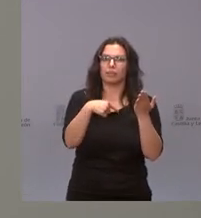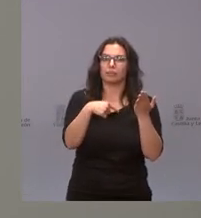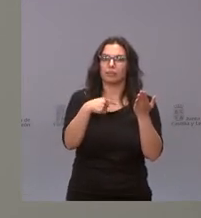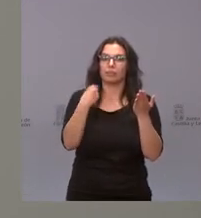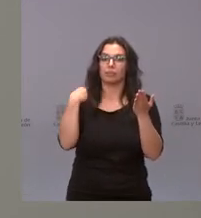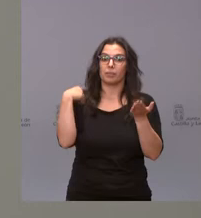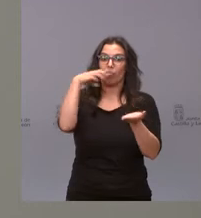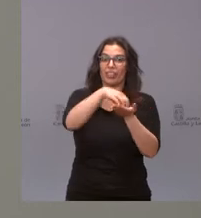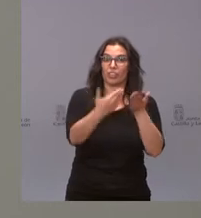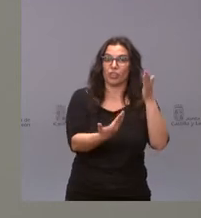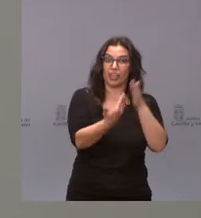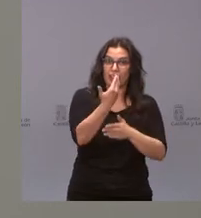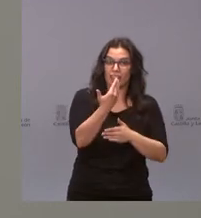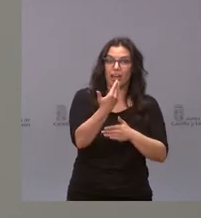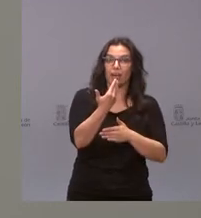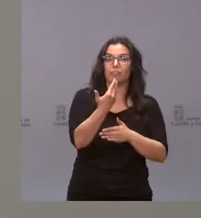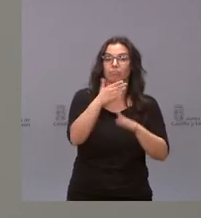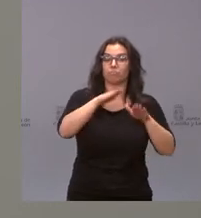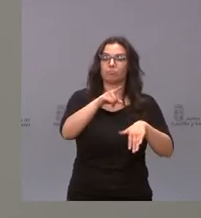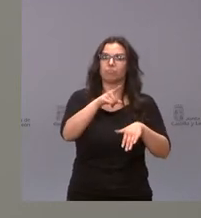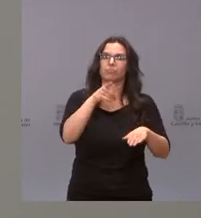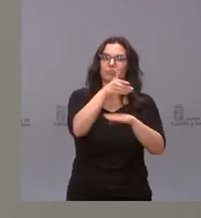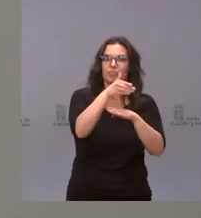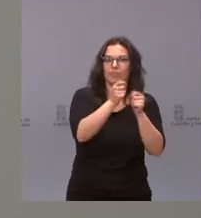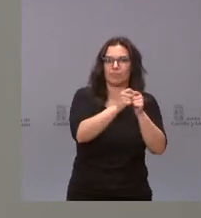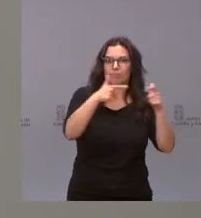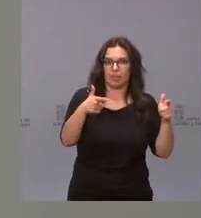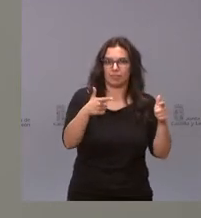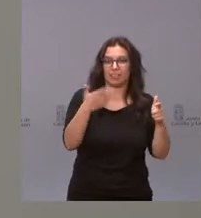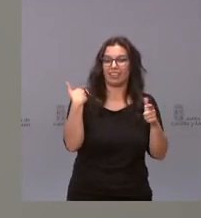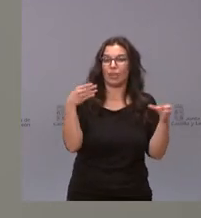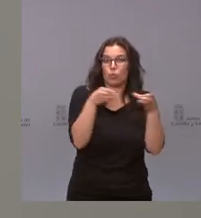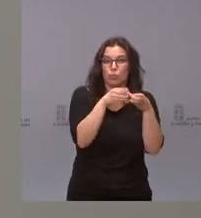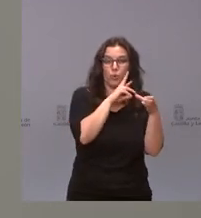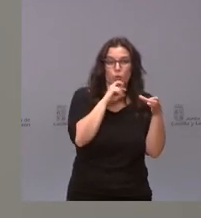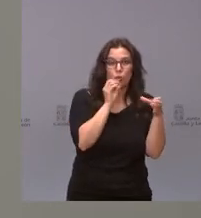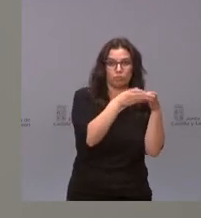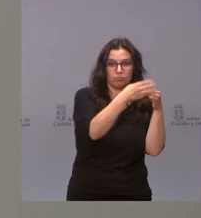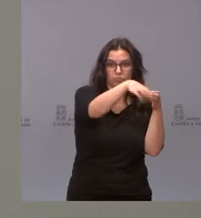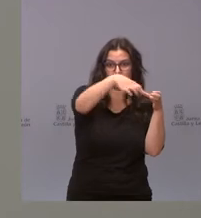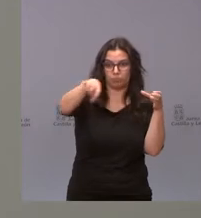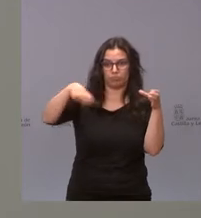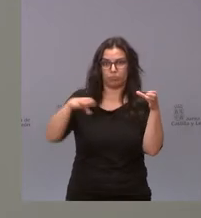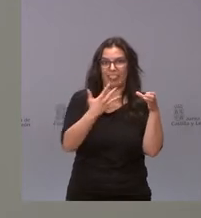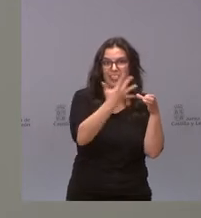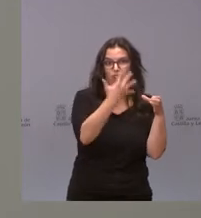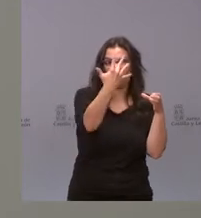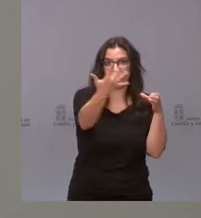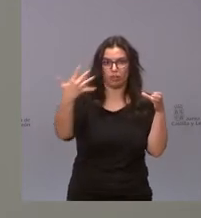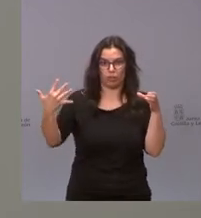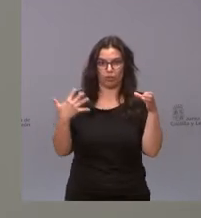los centros de día, los centros de estancias diurnas, eliminando los grupos burbuja de cinco personas y